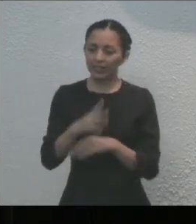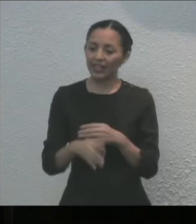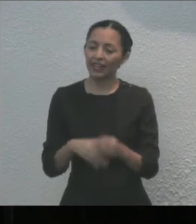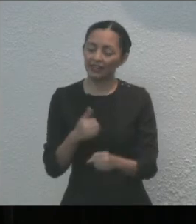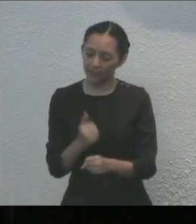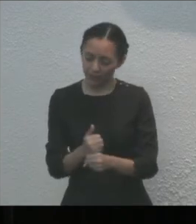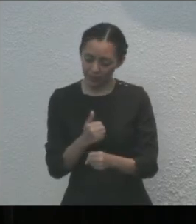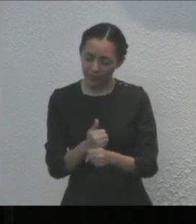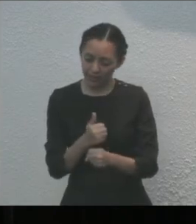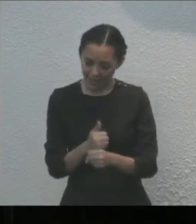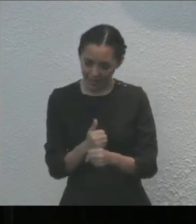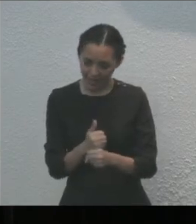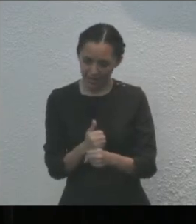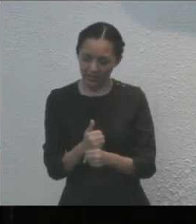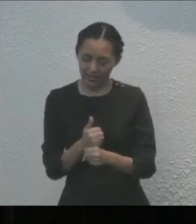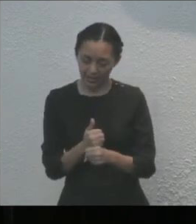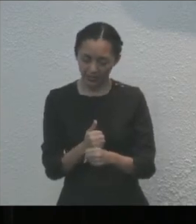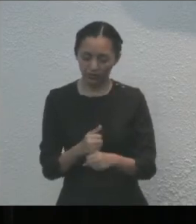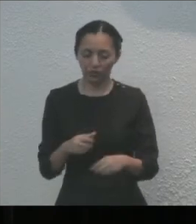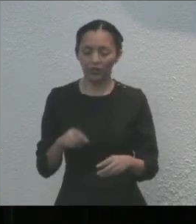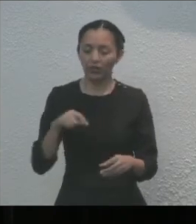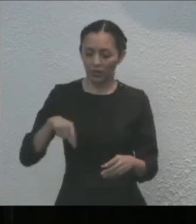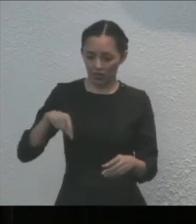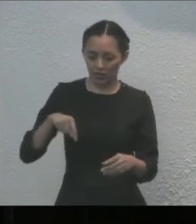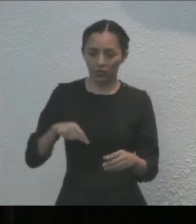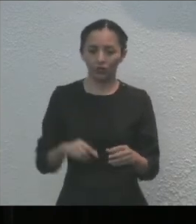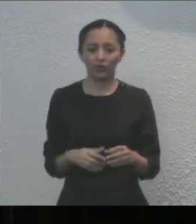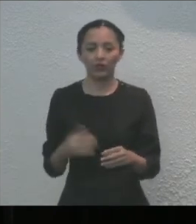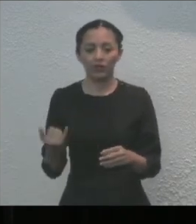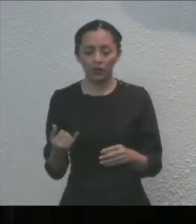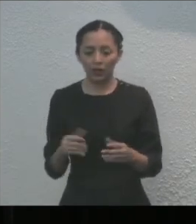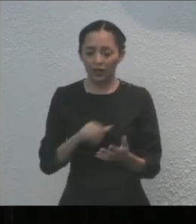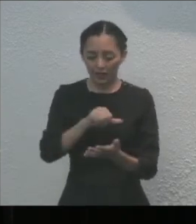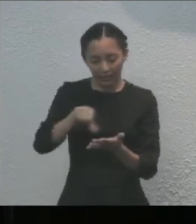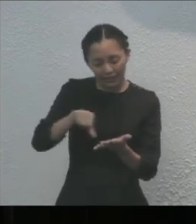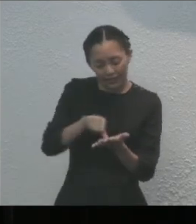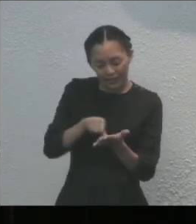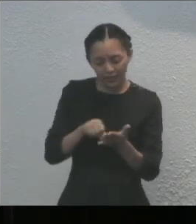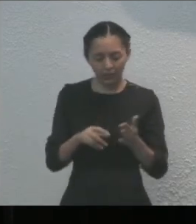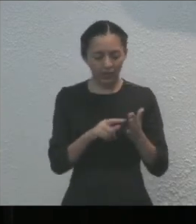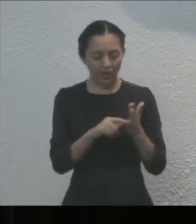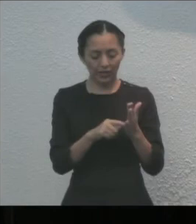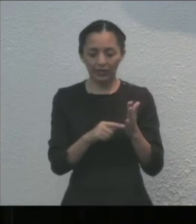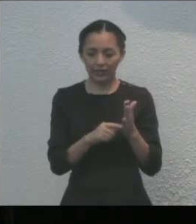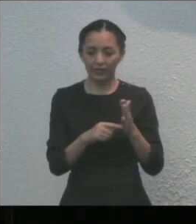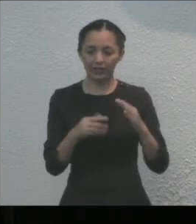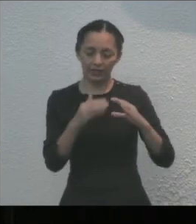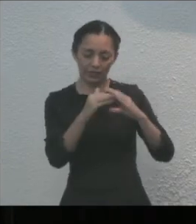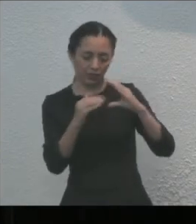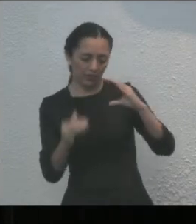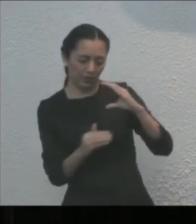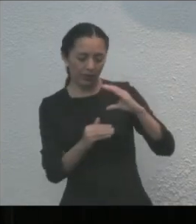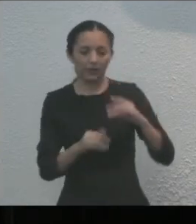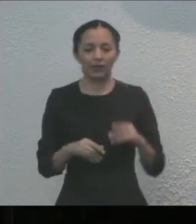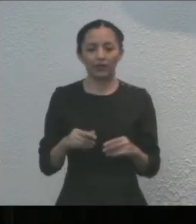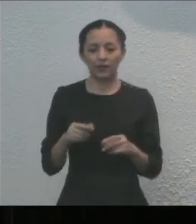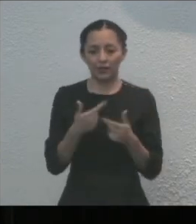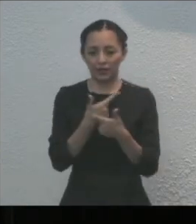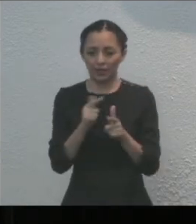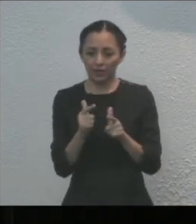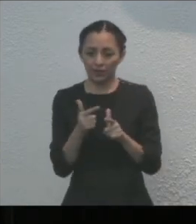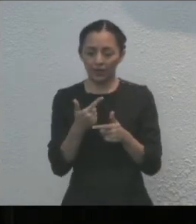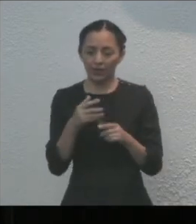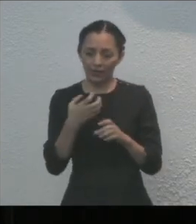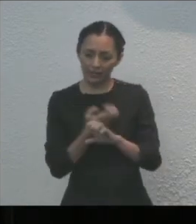contendrá en el centro el escudo del Estado de Quintana Roo y al borde superior las palabras, Estado libre y soberano de Quintana Roo.